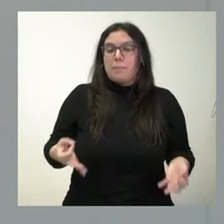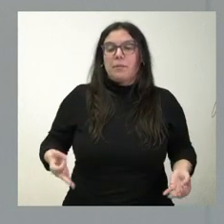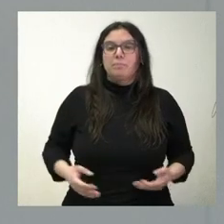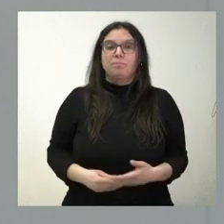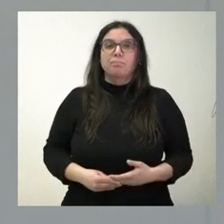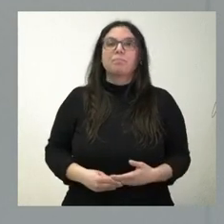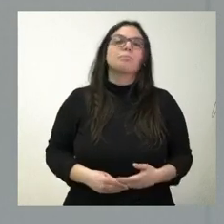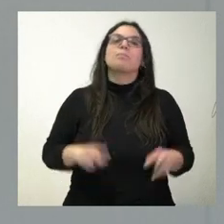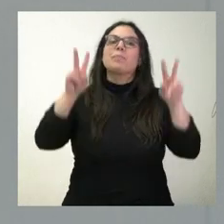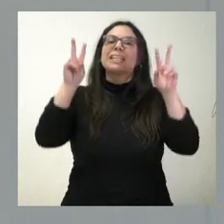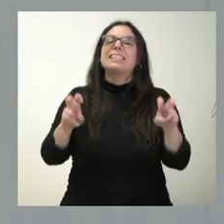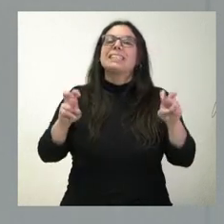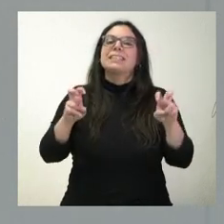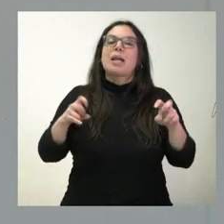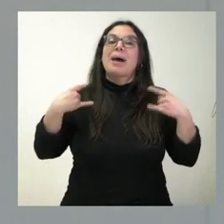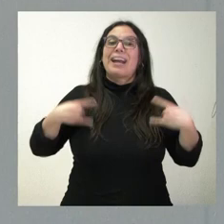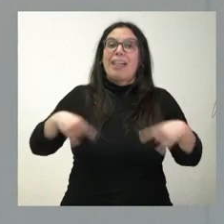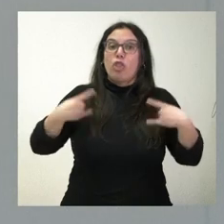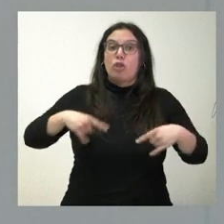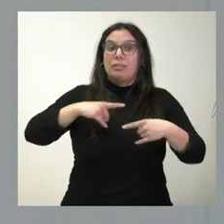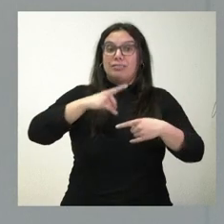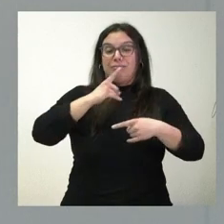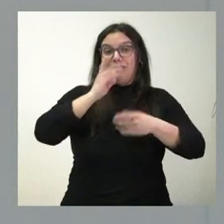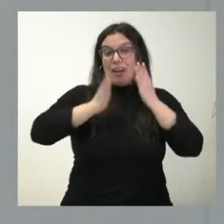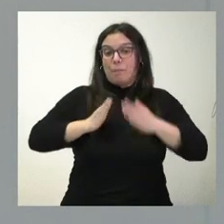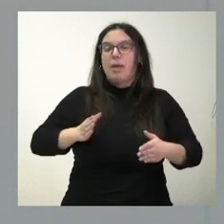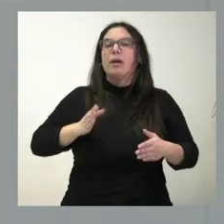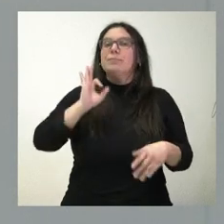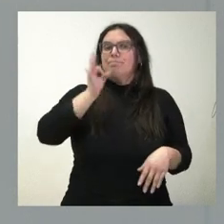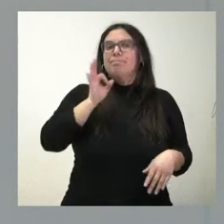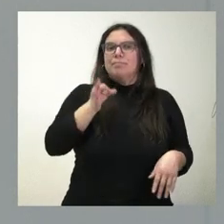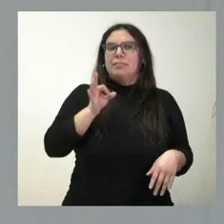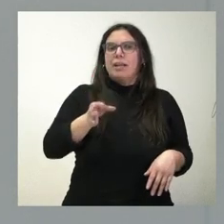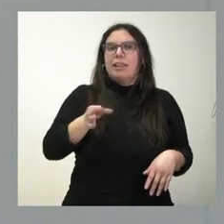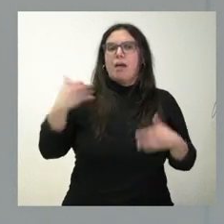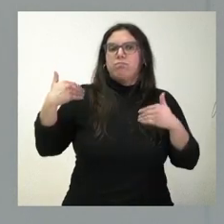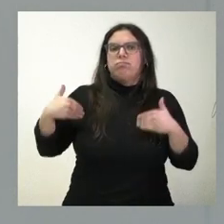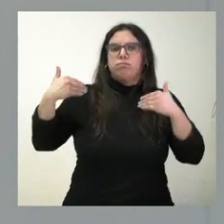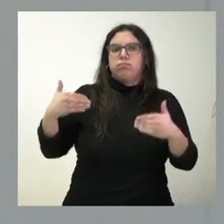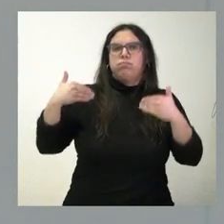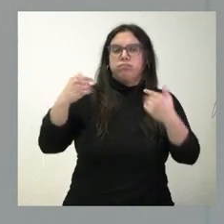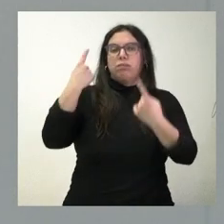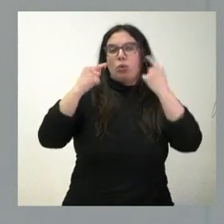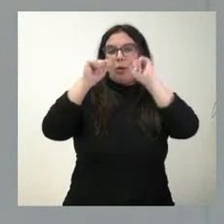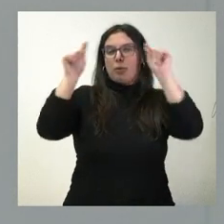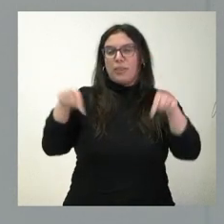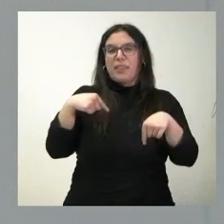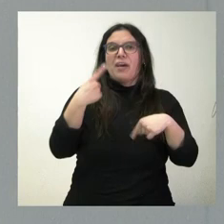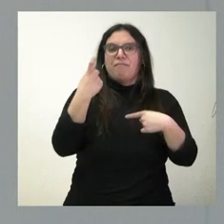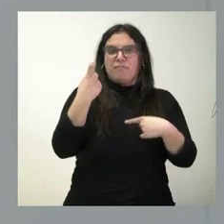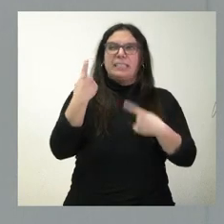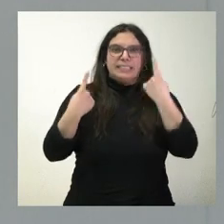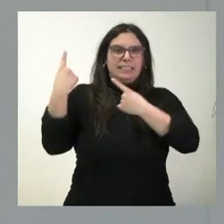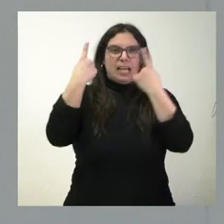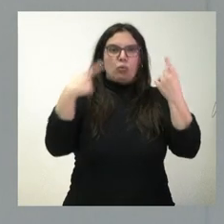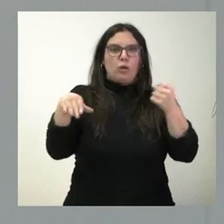Las cuestiones relativas a radioterapia, es verdad que hemos venido extendiendo en el tiempo en algunas provincias. Nos faltaban algunas de